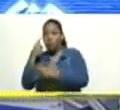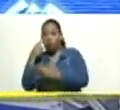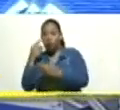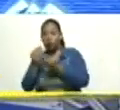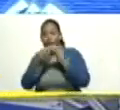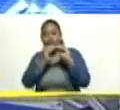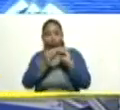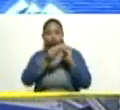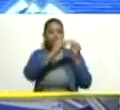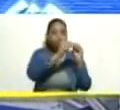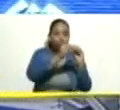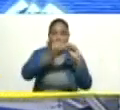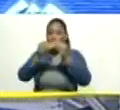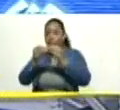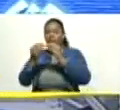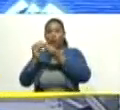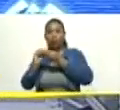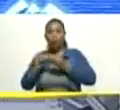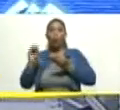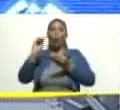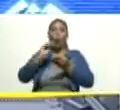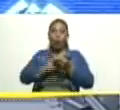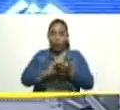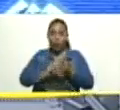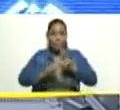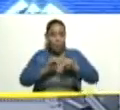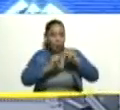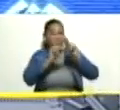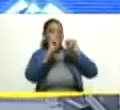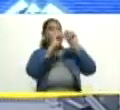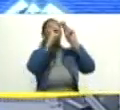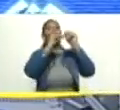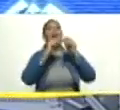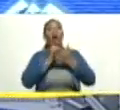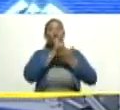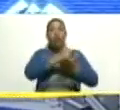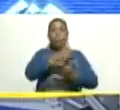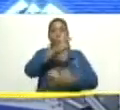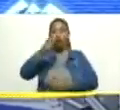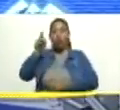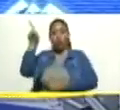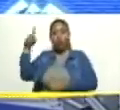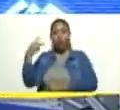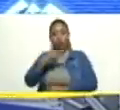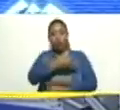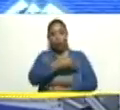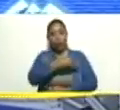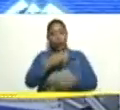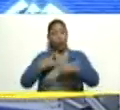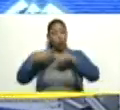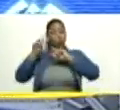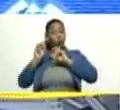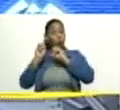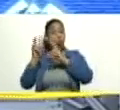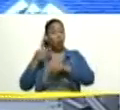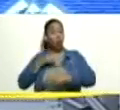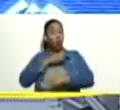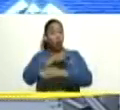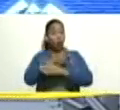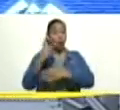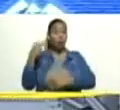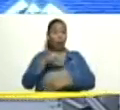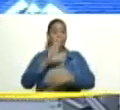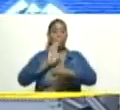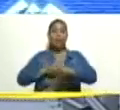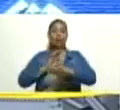levantar tejería, el renacer de tejería. Inclusive, en una de las oportunidades que estábamos en tejería, ocurrió lo